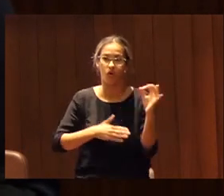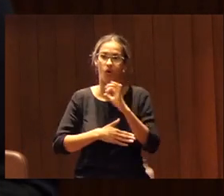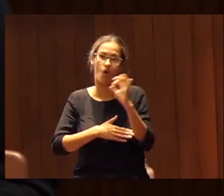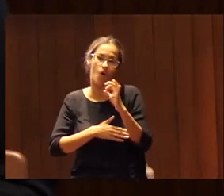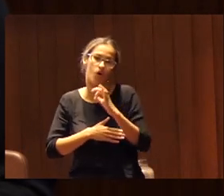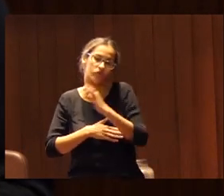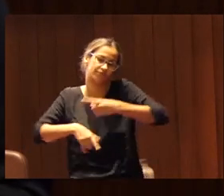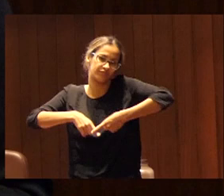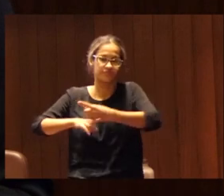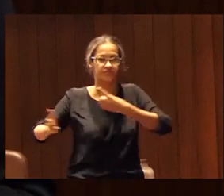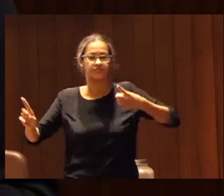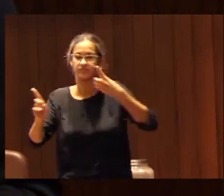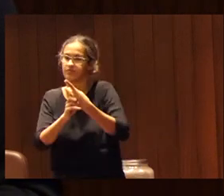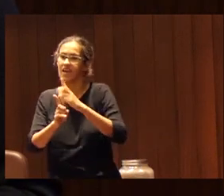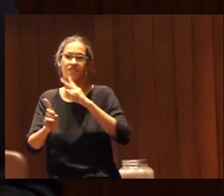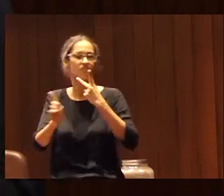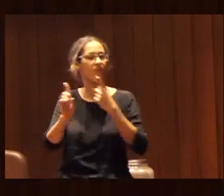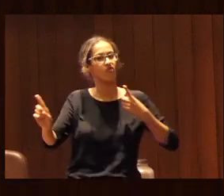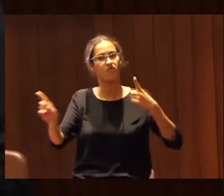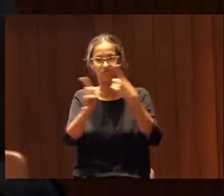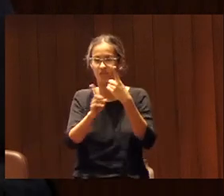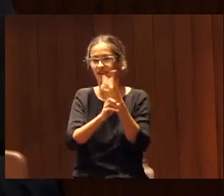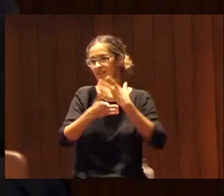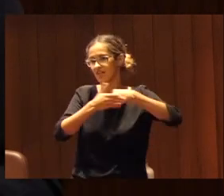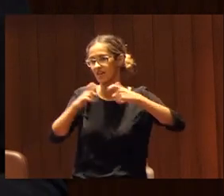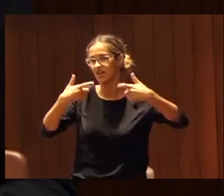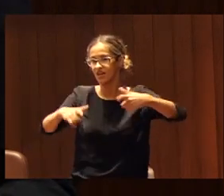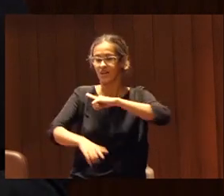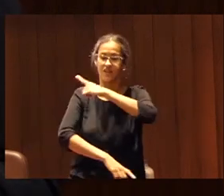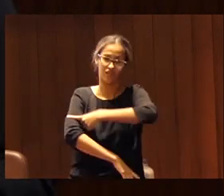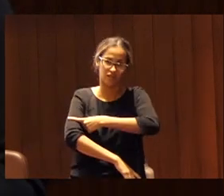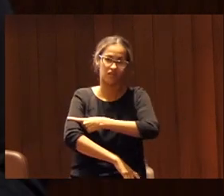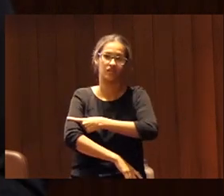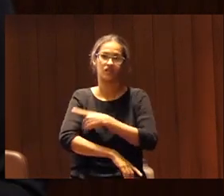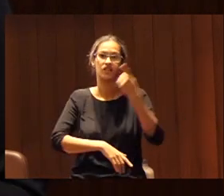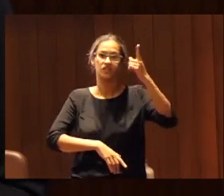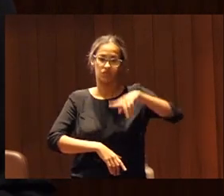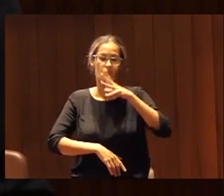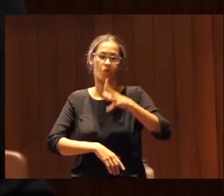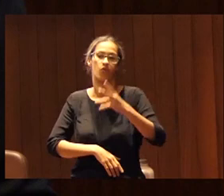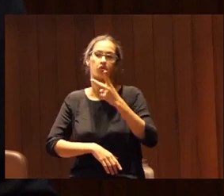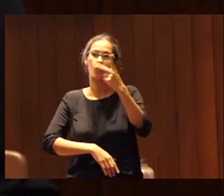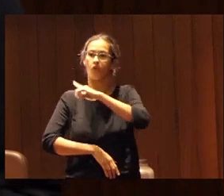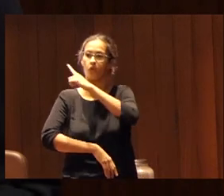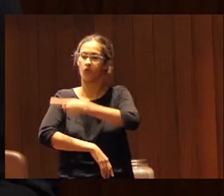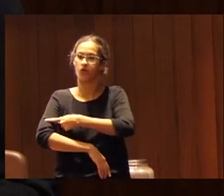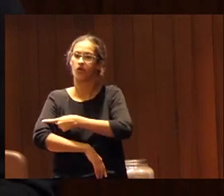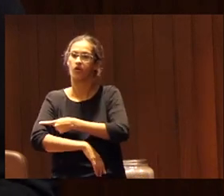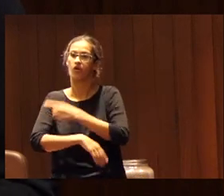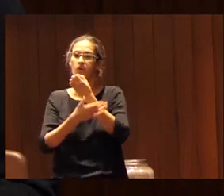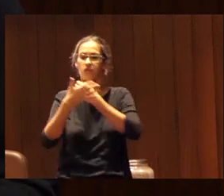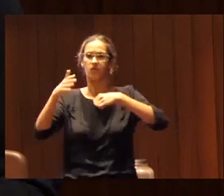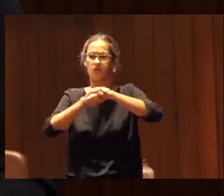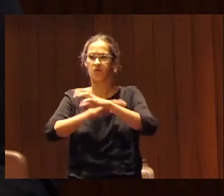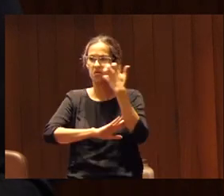lesbofobia transfobia en el deporte todavía lo tenemos acaban de salir también del armario dos jugadores de fútbol cosa extraña suele ser muy raro